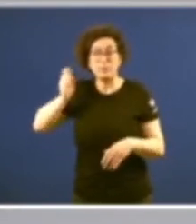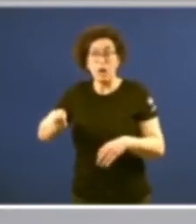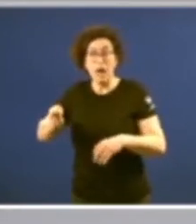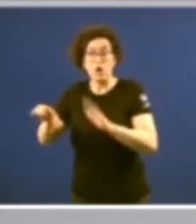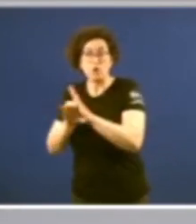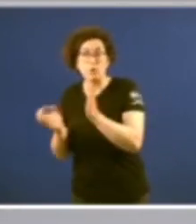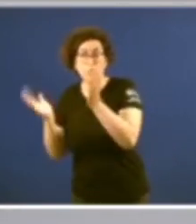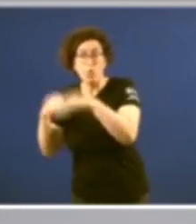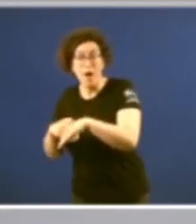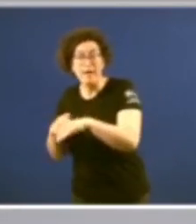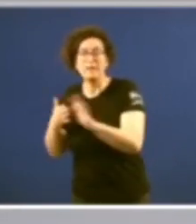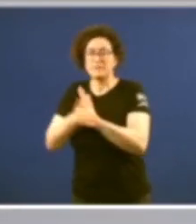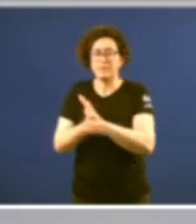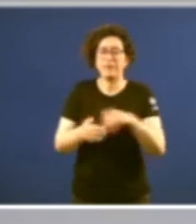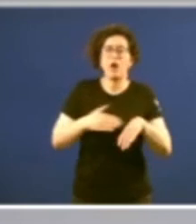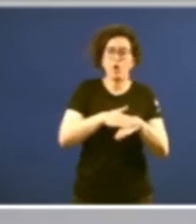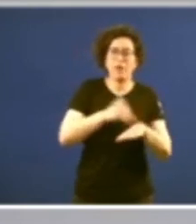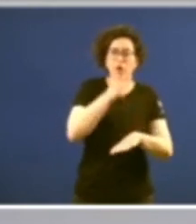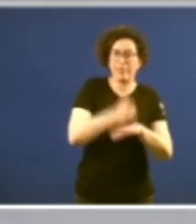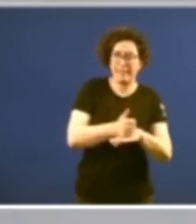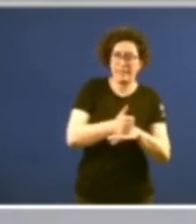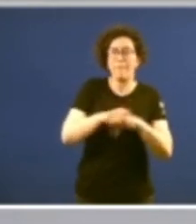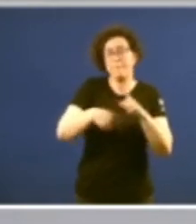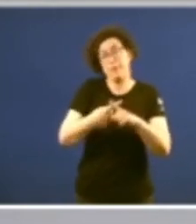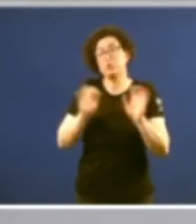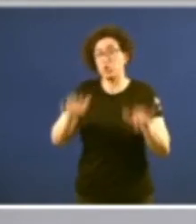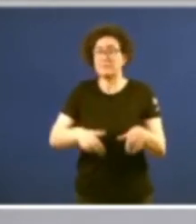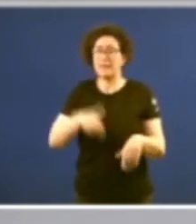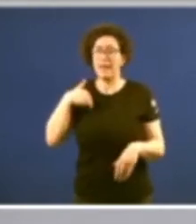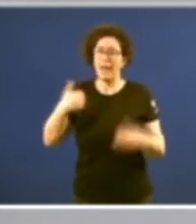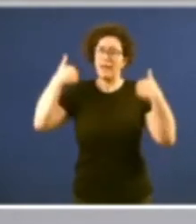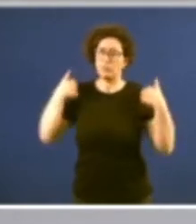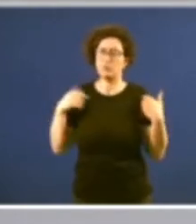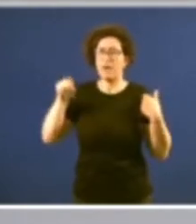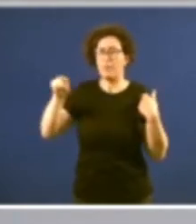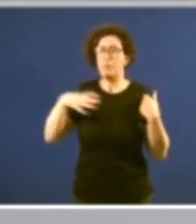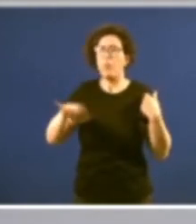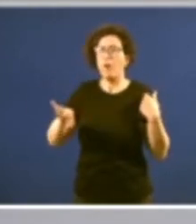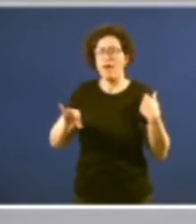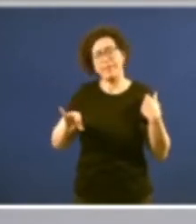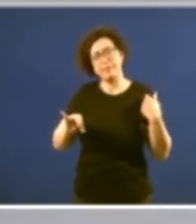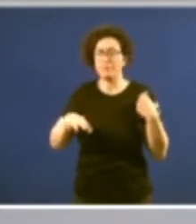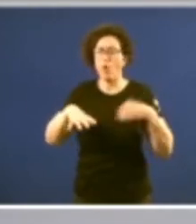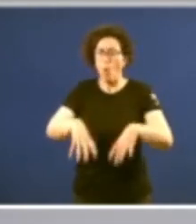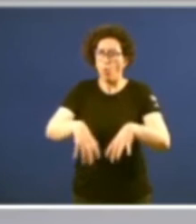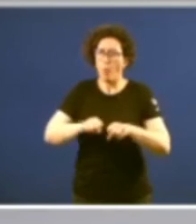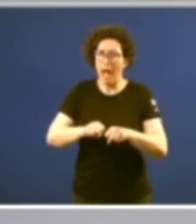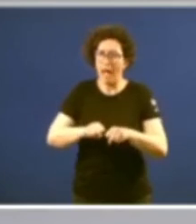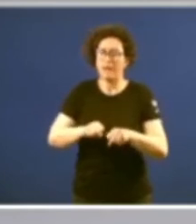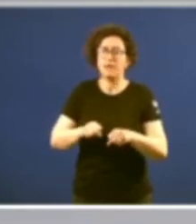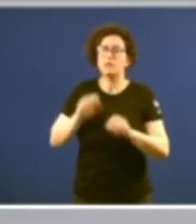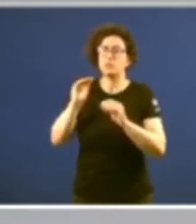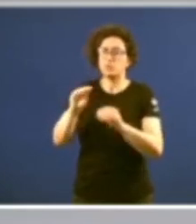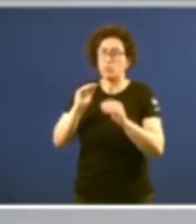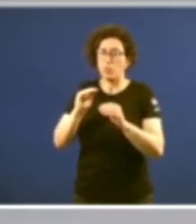sería o Goberno Central e sobre todo as Cortes Herais as que podería invadir as competencias autonómicas